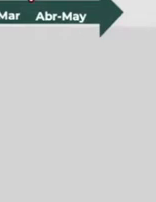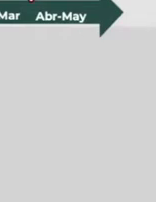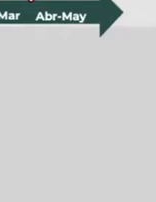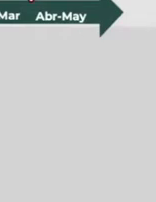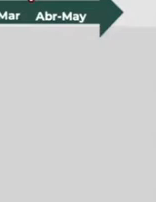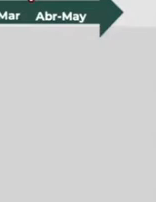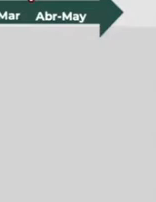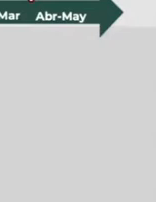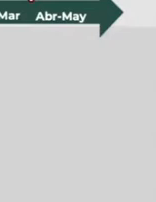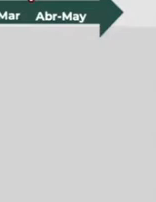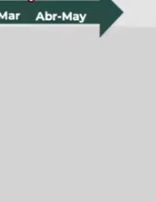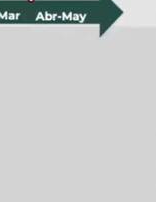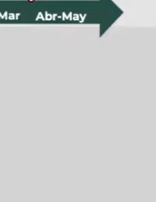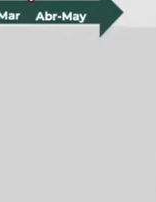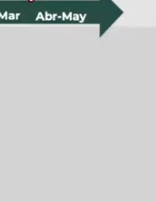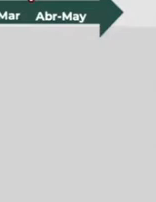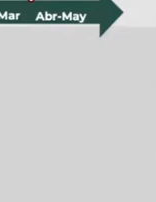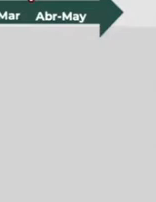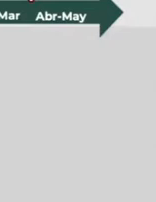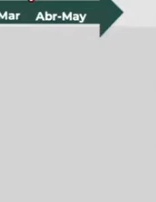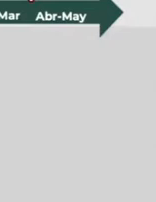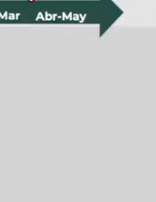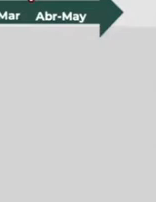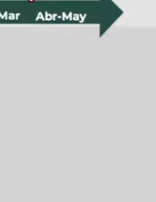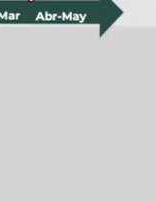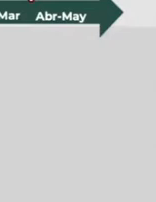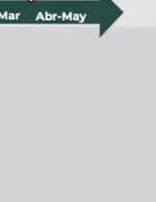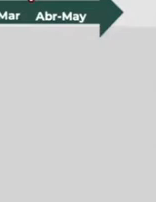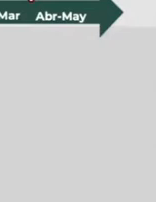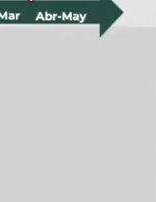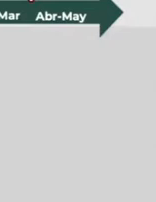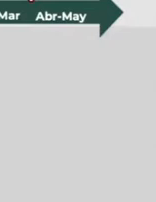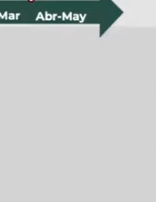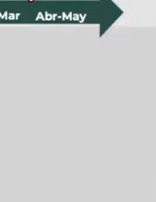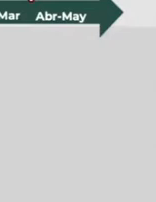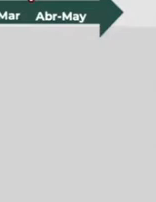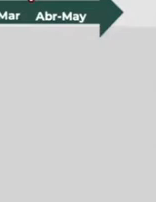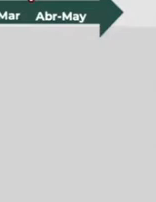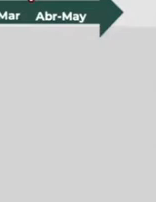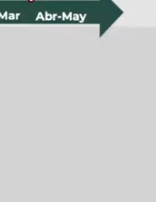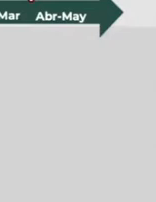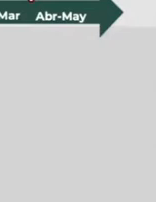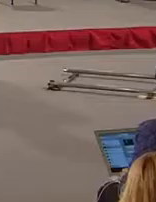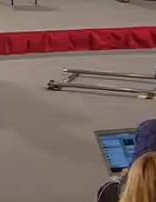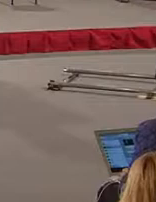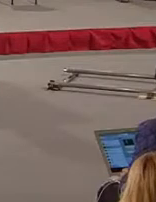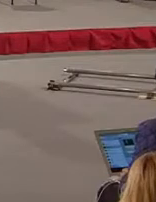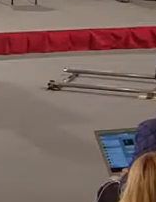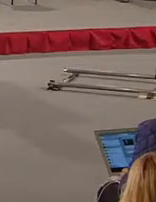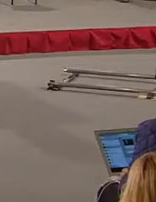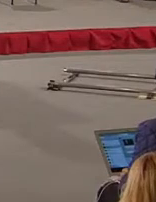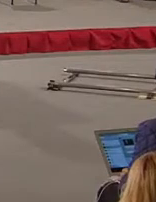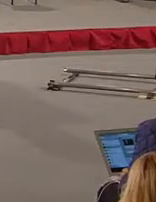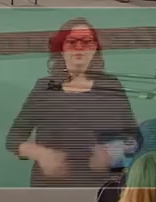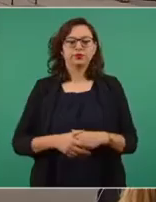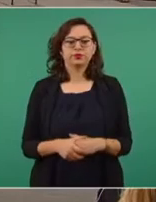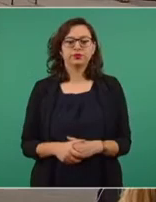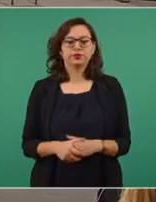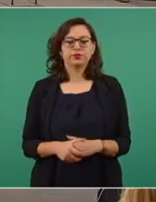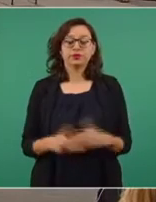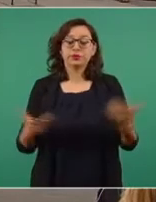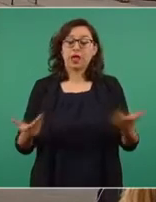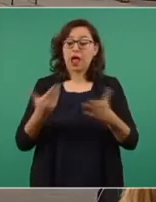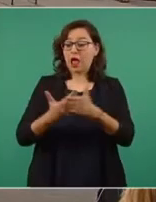las personas. Tampoco la ley permitía que el gobierno de México buscara mecanismos de colaboración con organismos